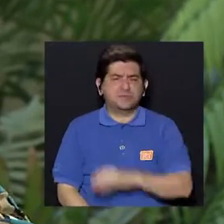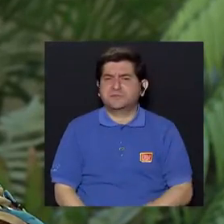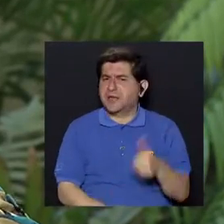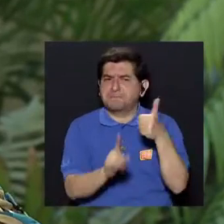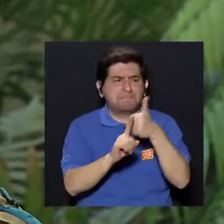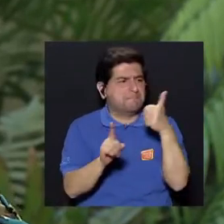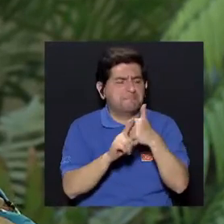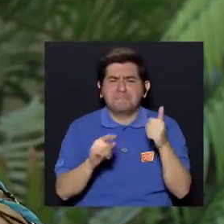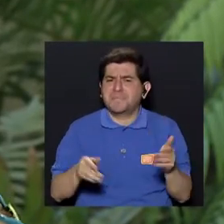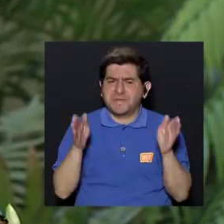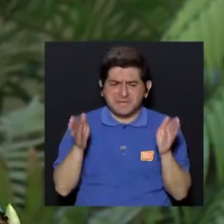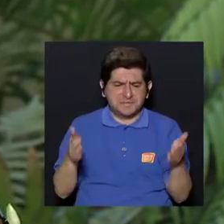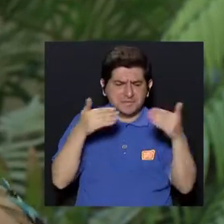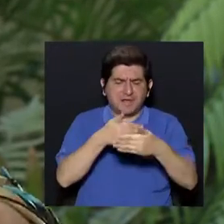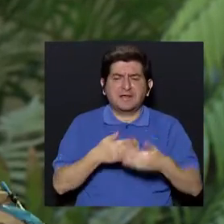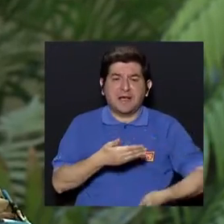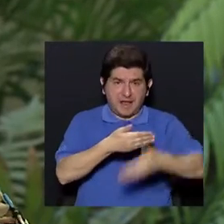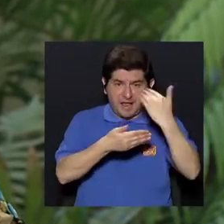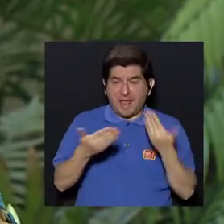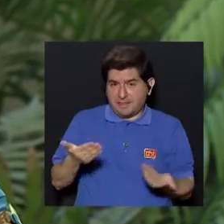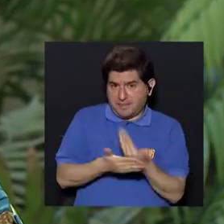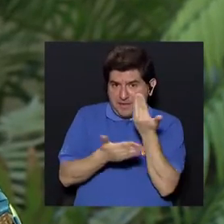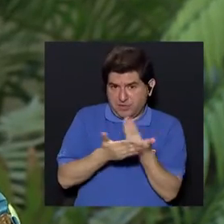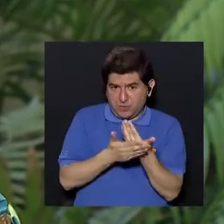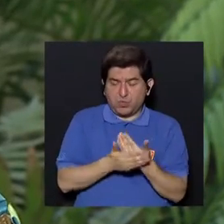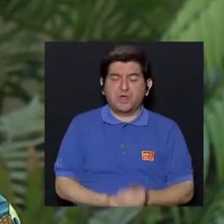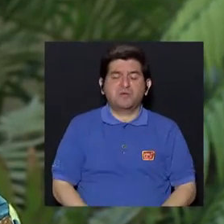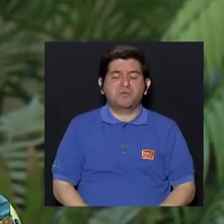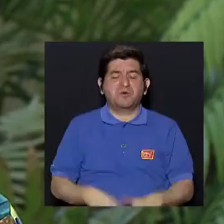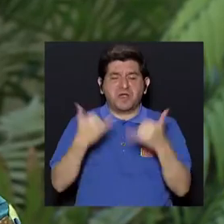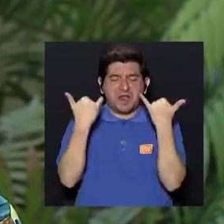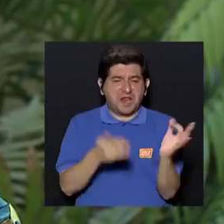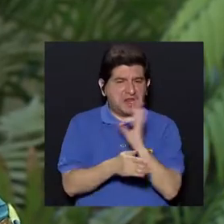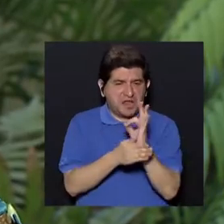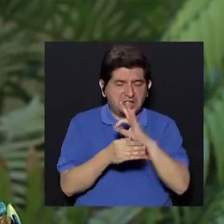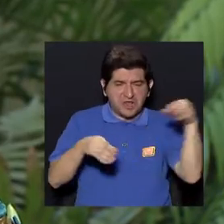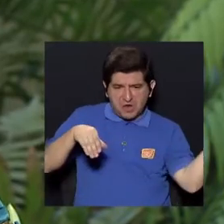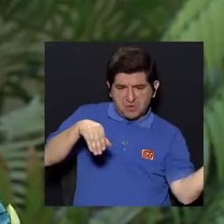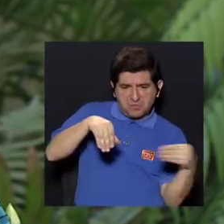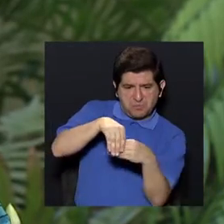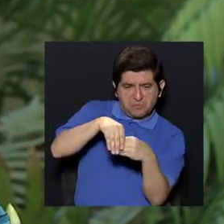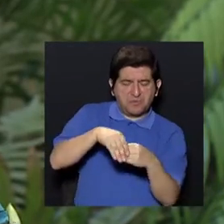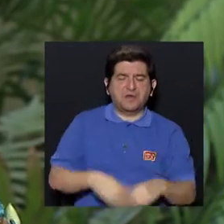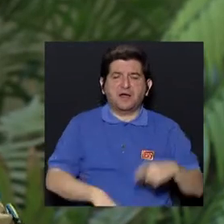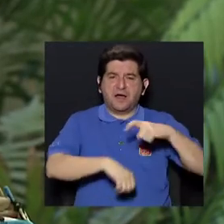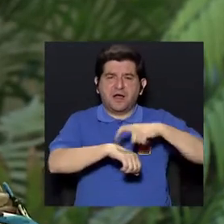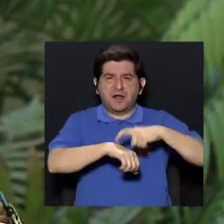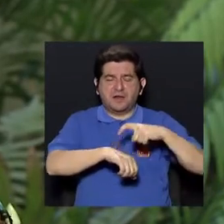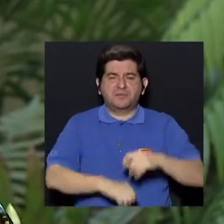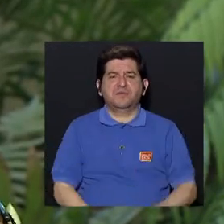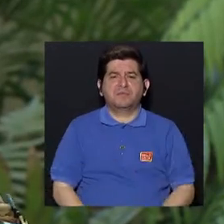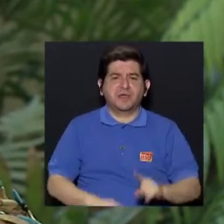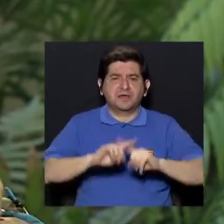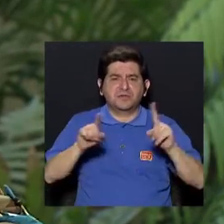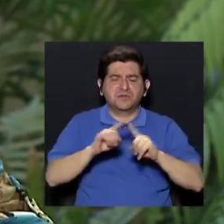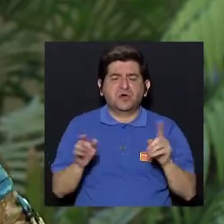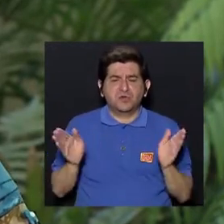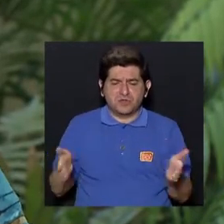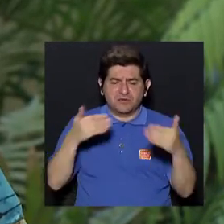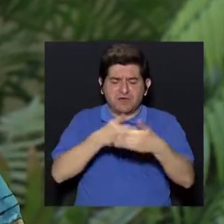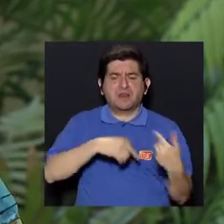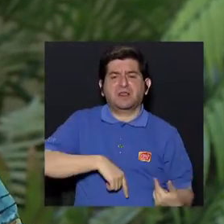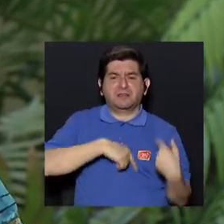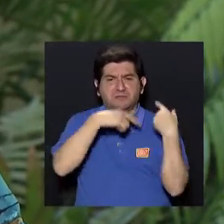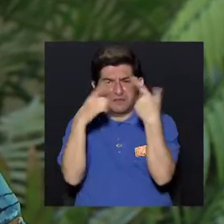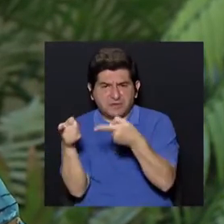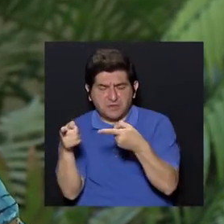es la propia caja que viene, el nuevo, ponemos el que tenemos descompuesto y lo guardamos en el momento de que tengamos varias cajitas podríamos